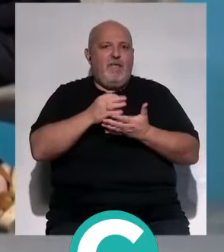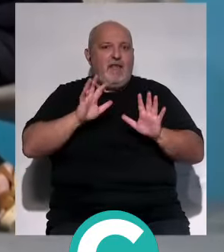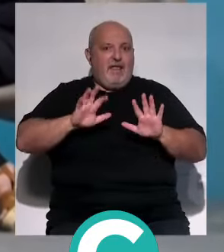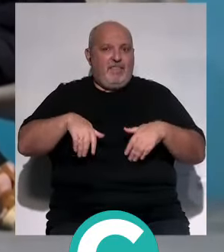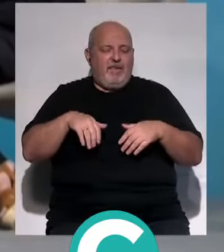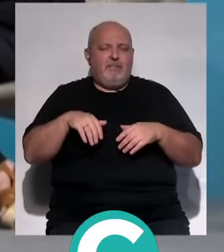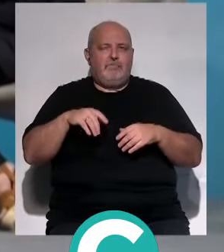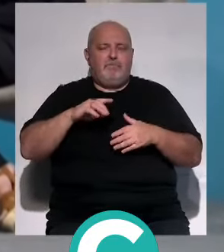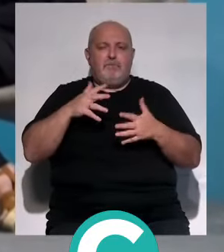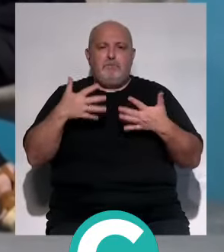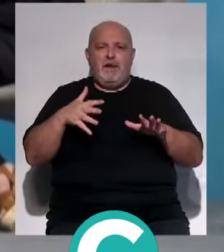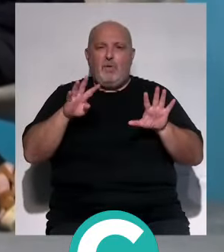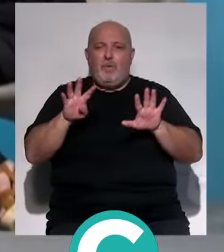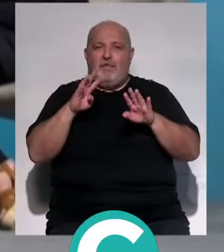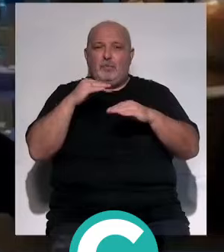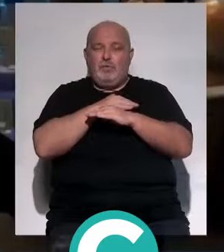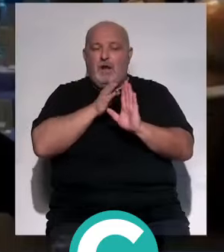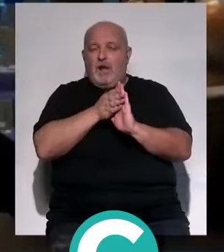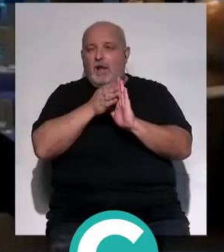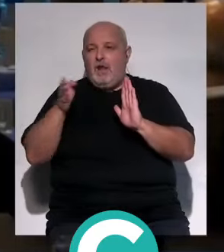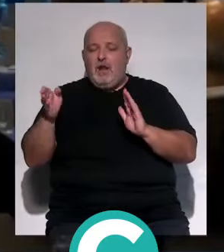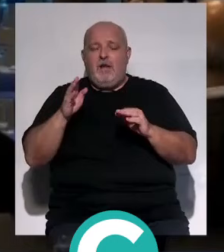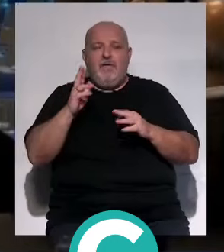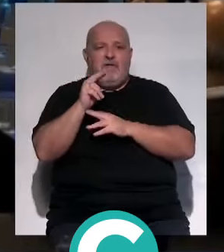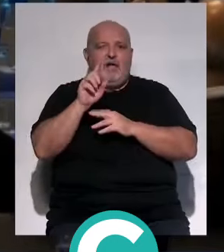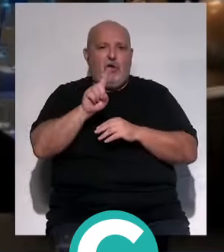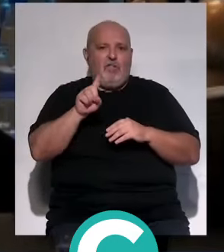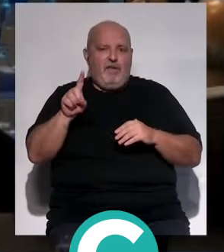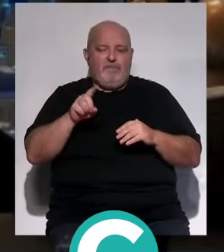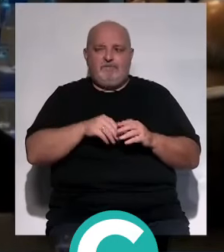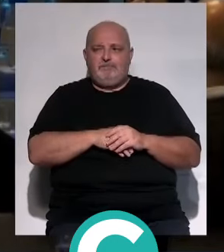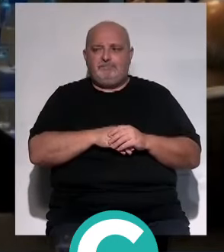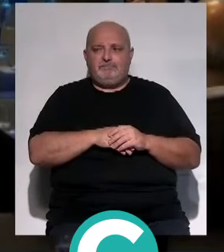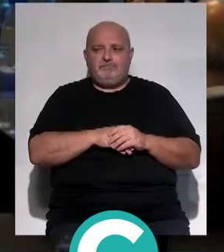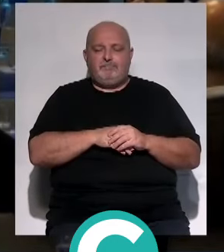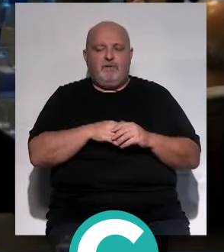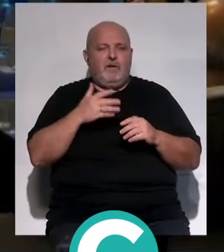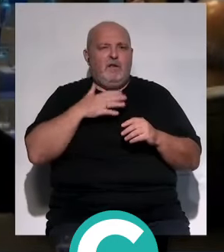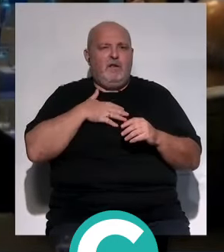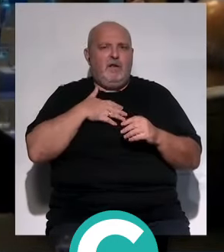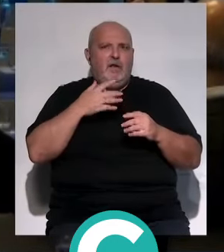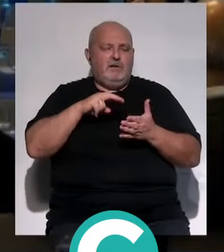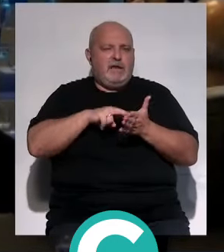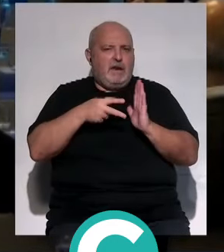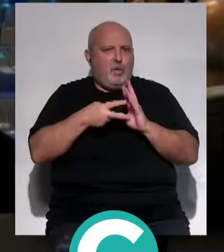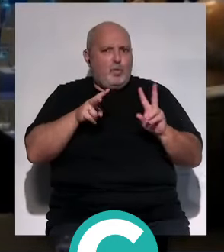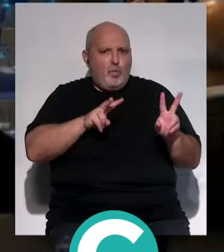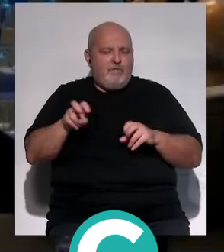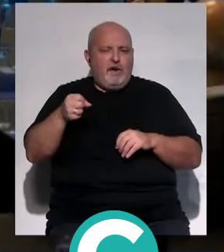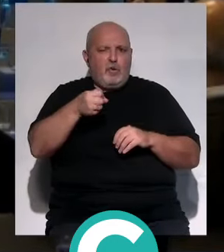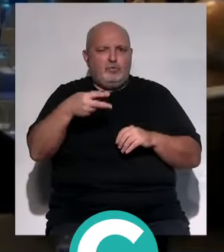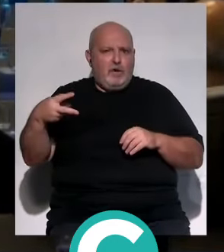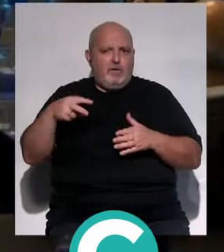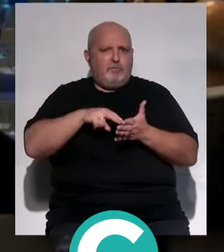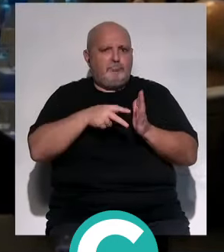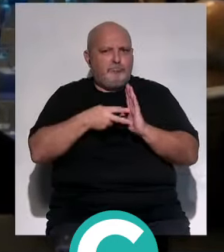Cádiz desde el miércoles 9 de octubre hasta el viernes día 11. Novedades, variaciones de técnicas, resultados de